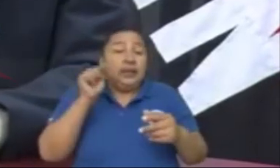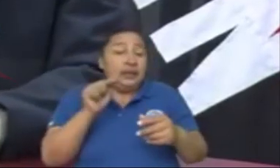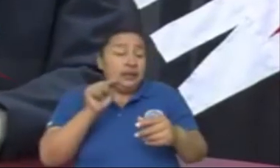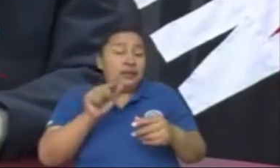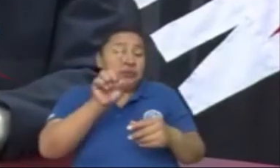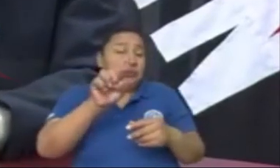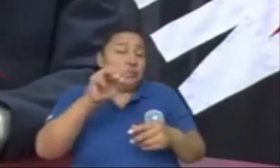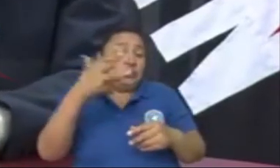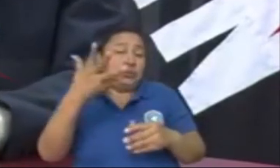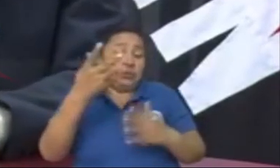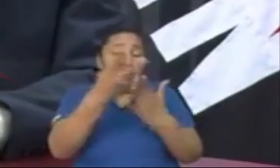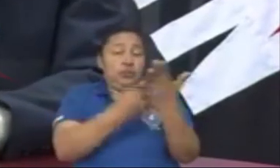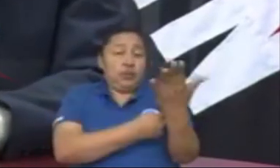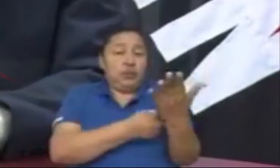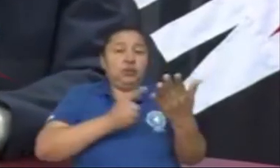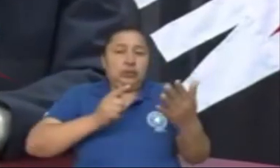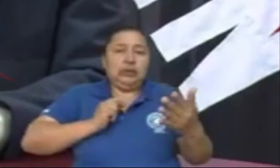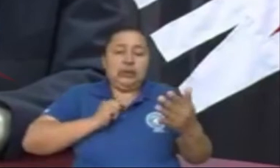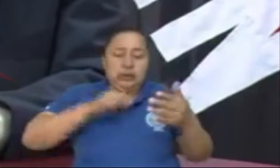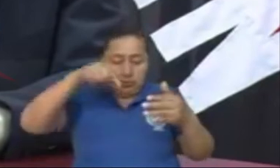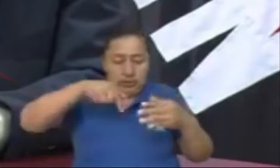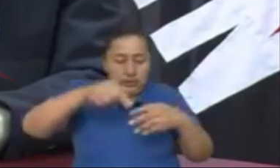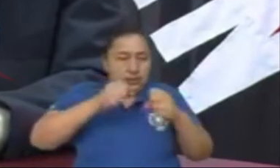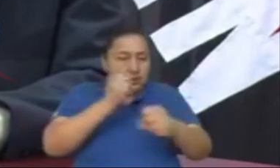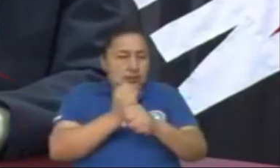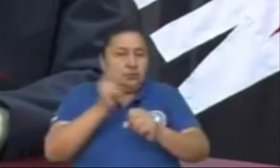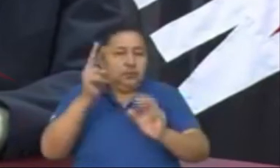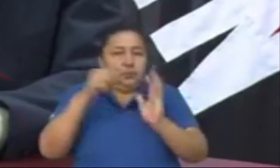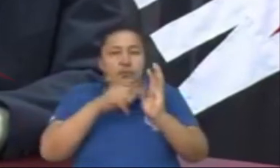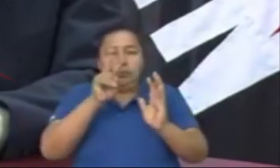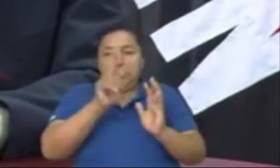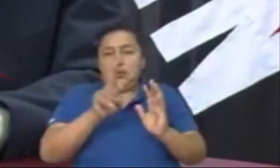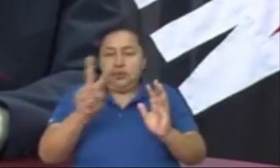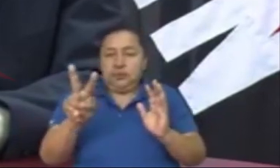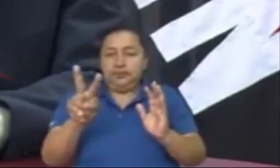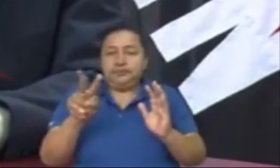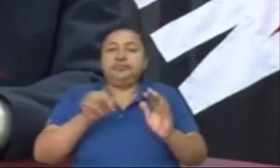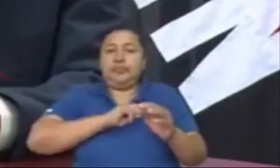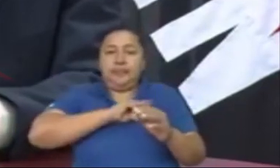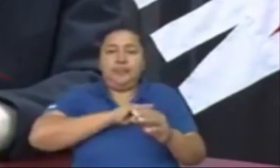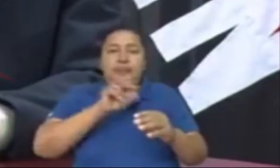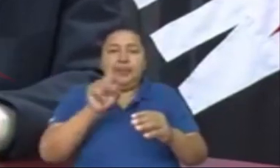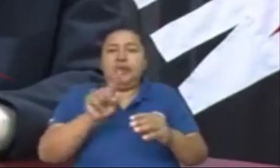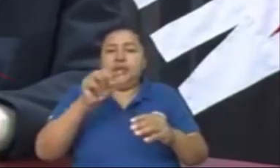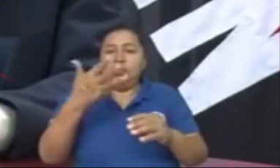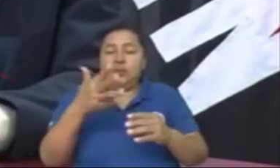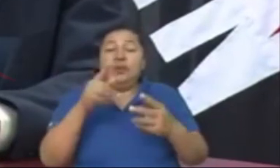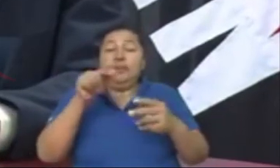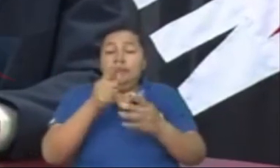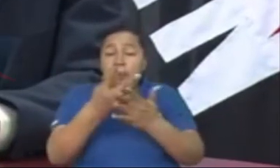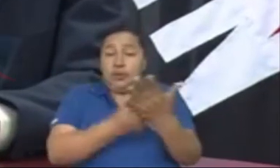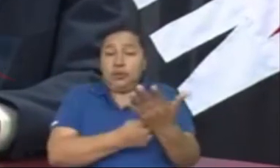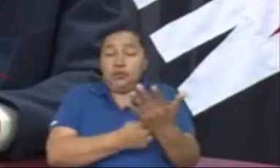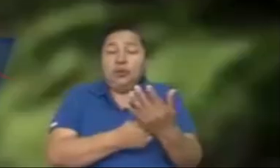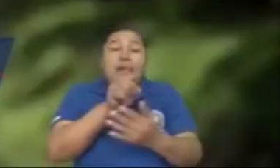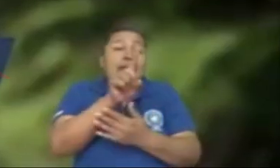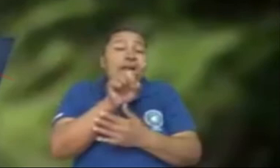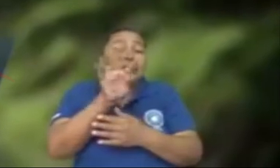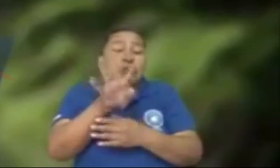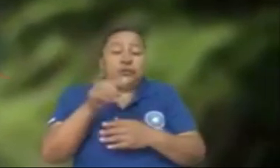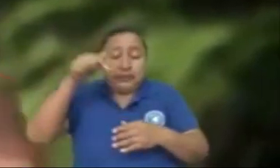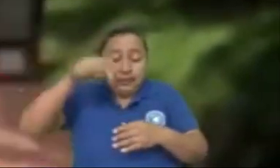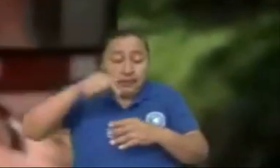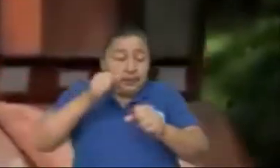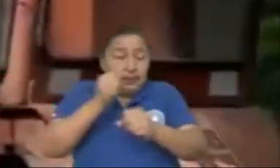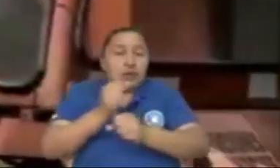proyectos que tenemos en cartera para el año 2022, 14 van a ser culminados en este